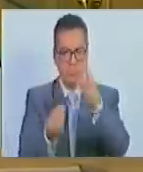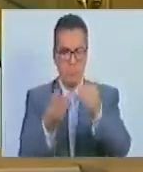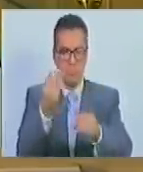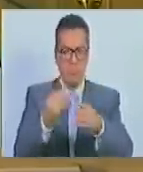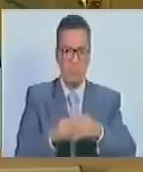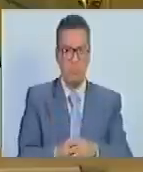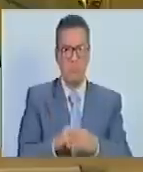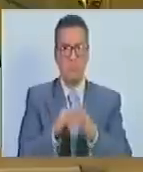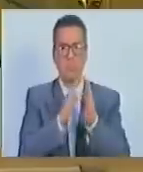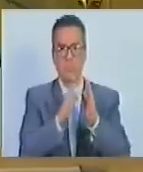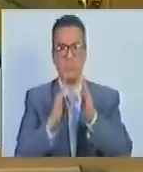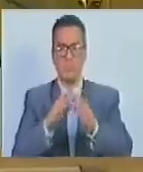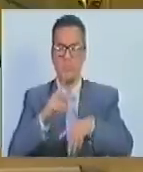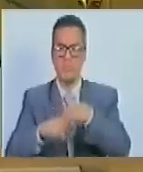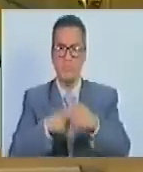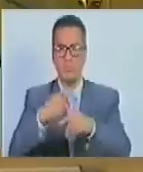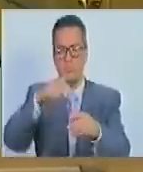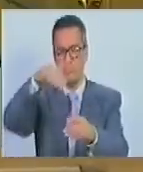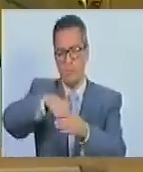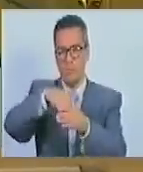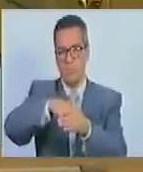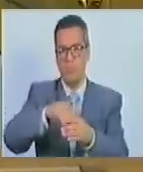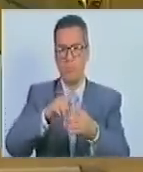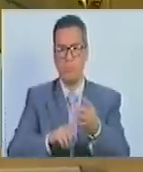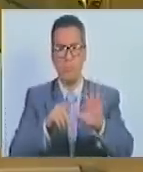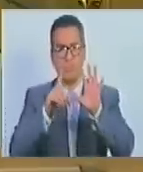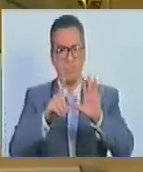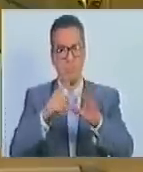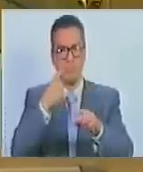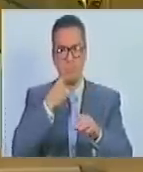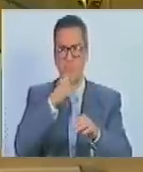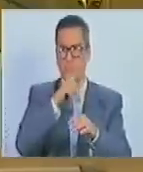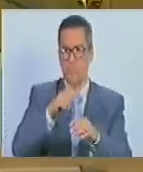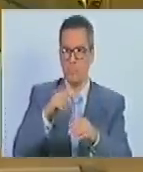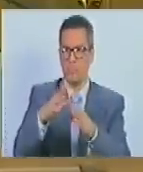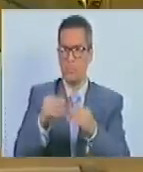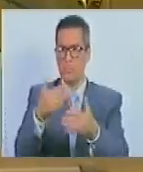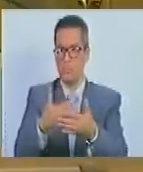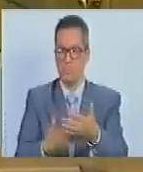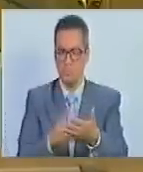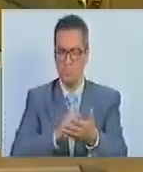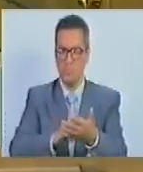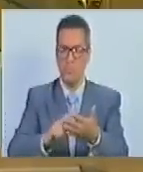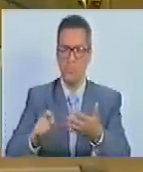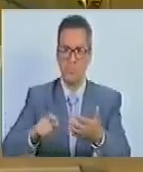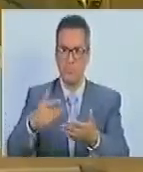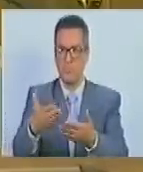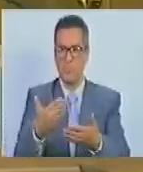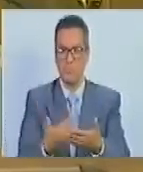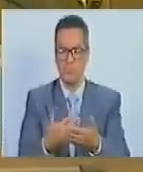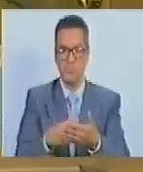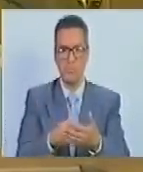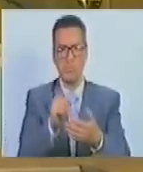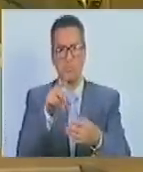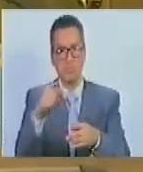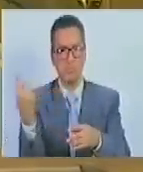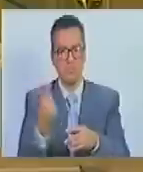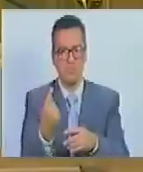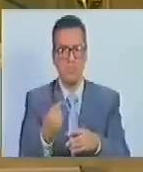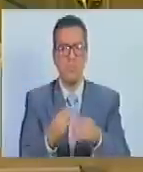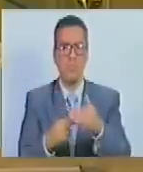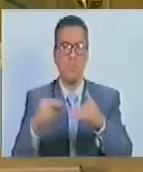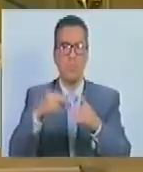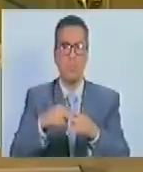Cinco, coordinar el proceso de votación. Seis, verificar los requisitos exigidos a las postuladas o postulados en las